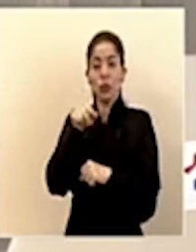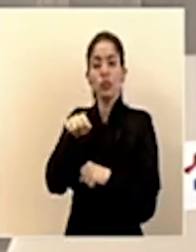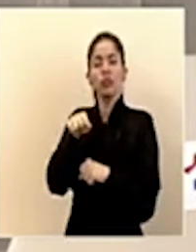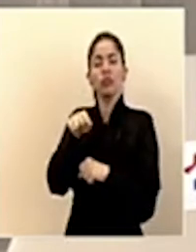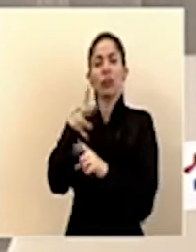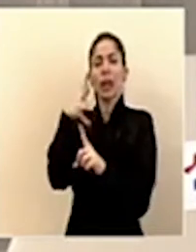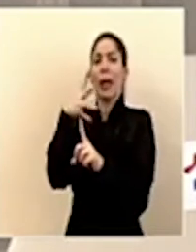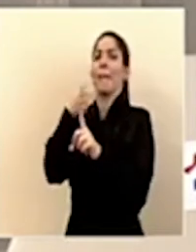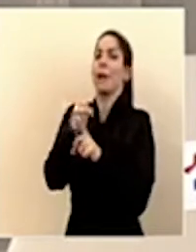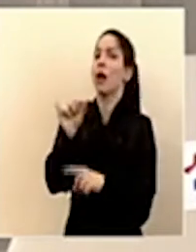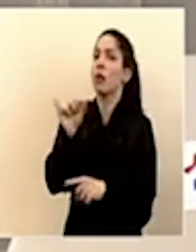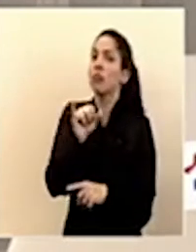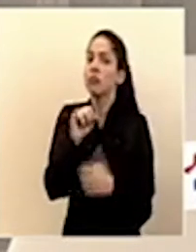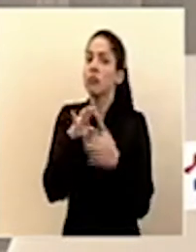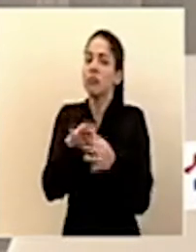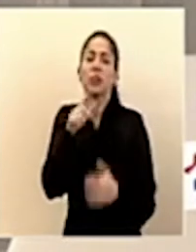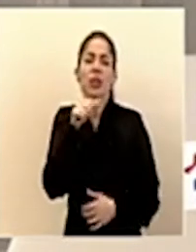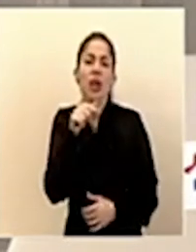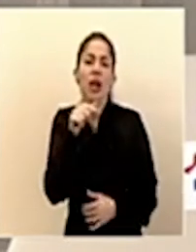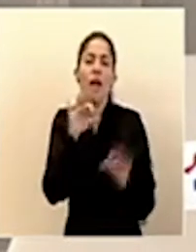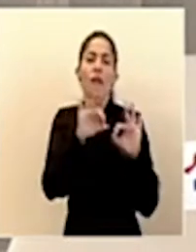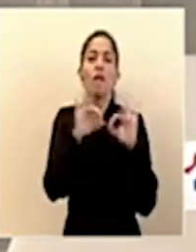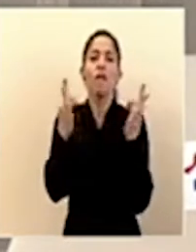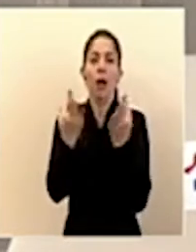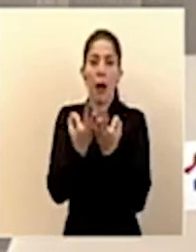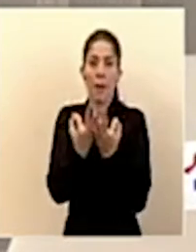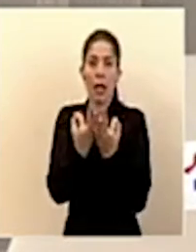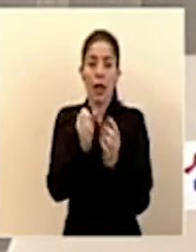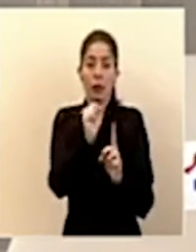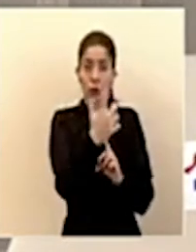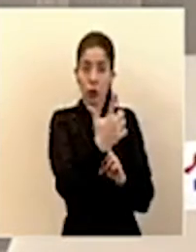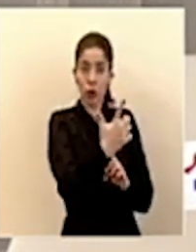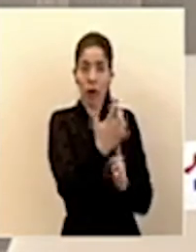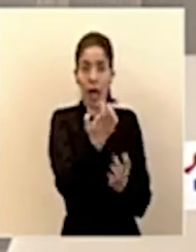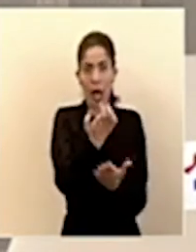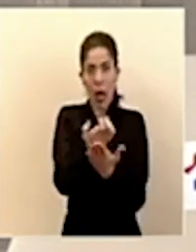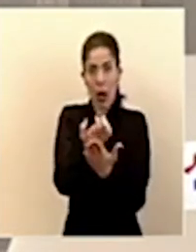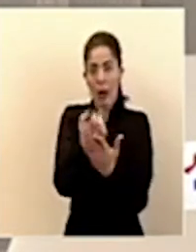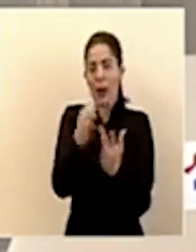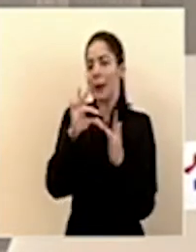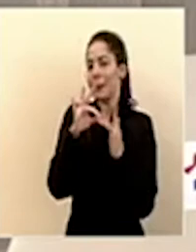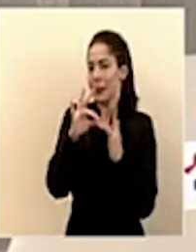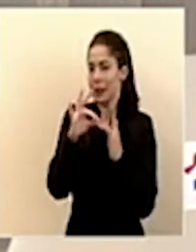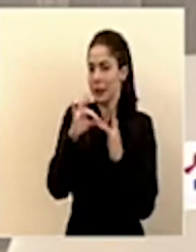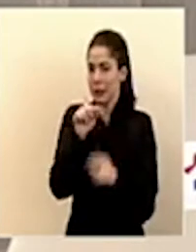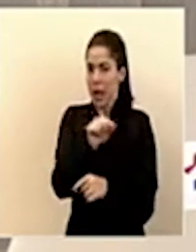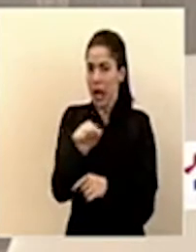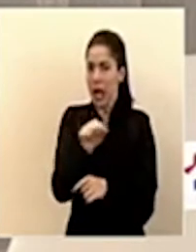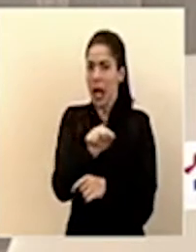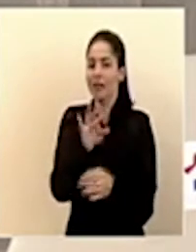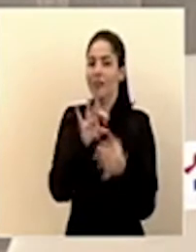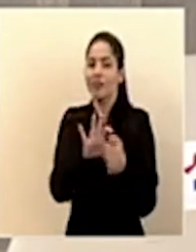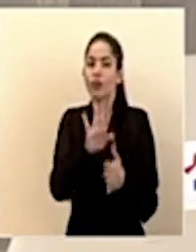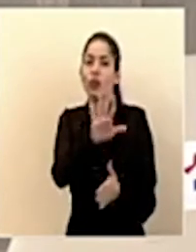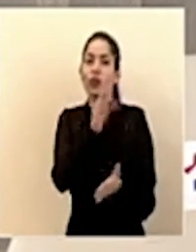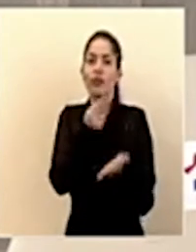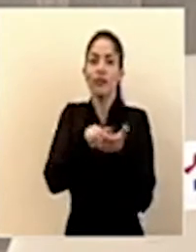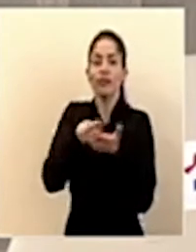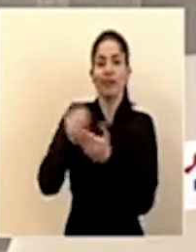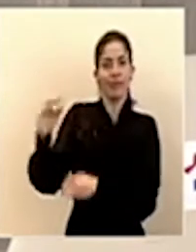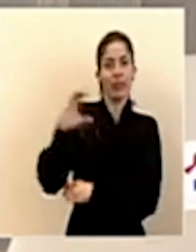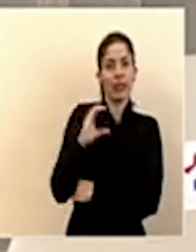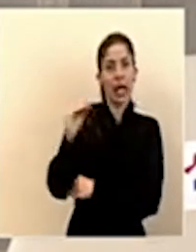para las familias en materia social, económica, principalmente de sus ingresos salariales.